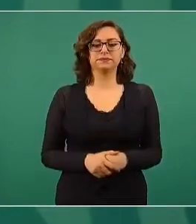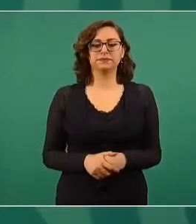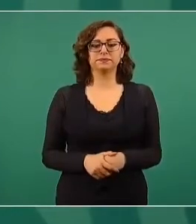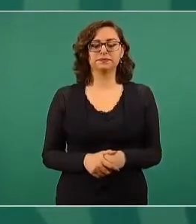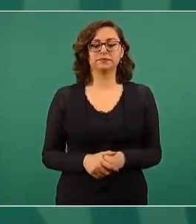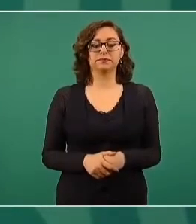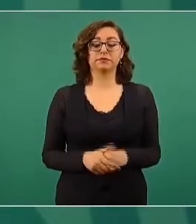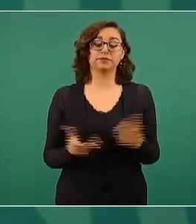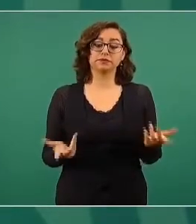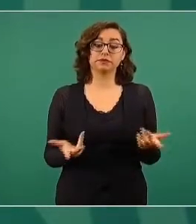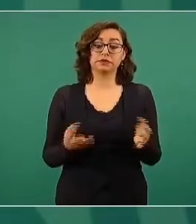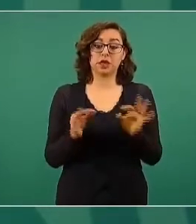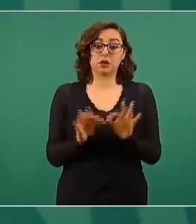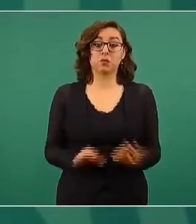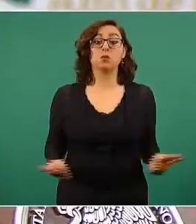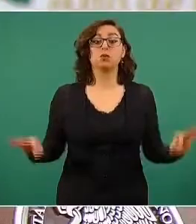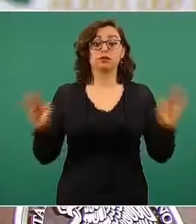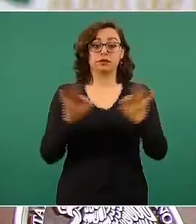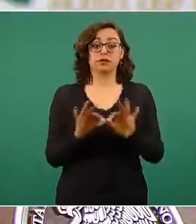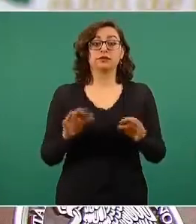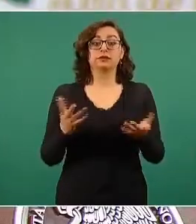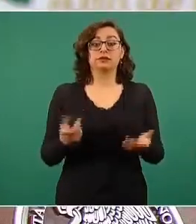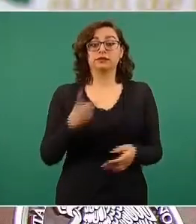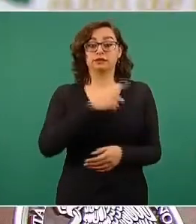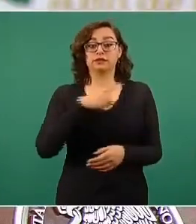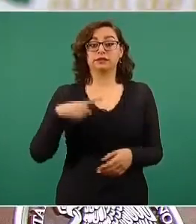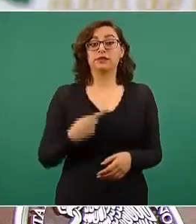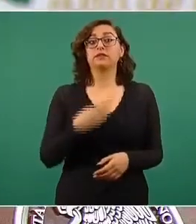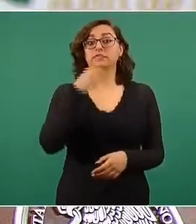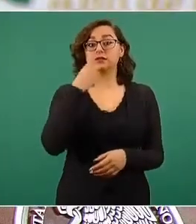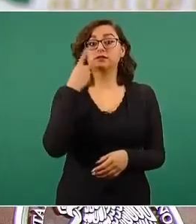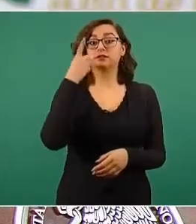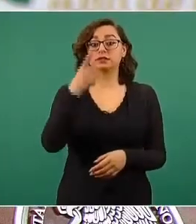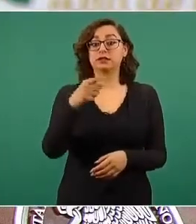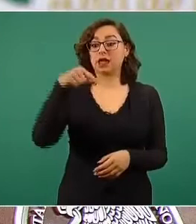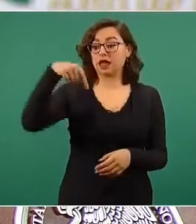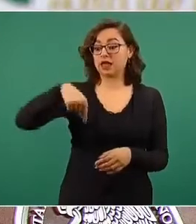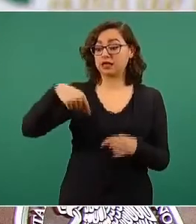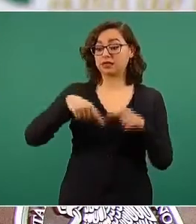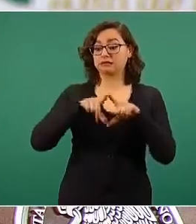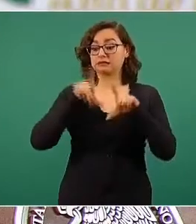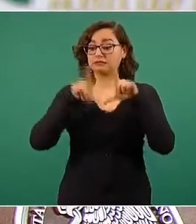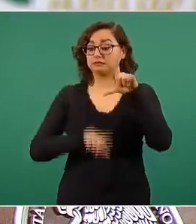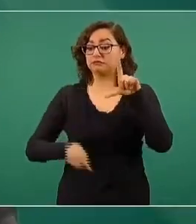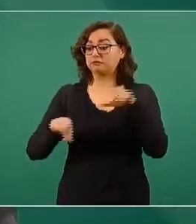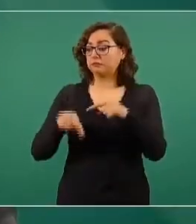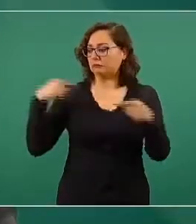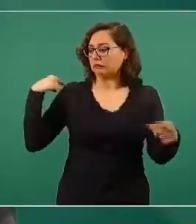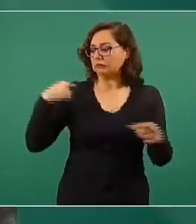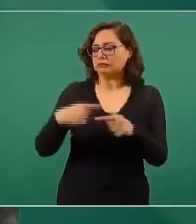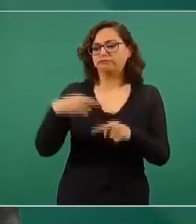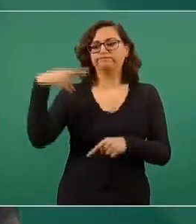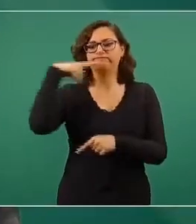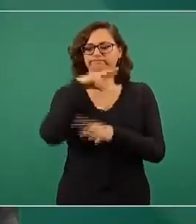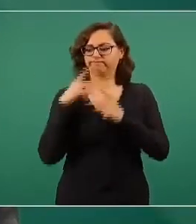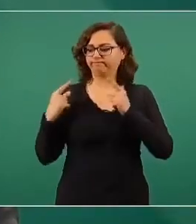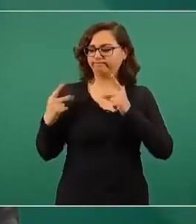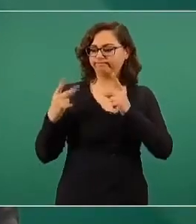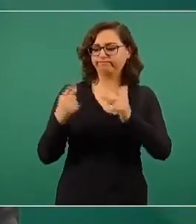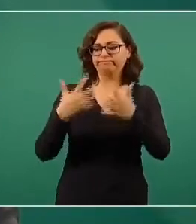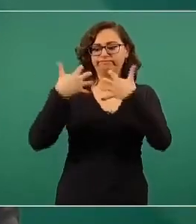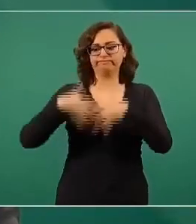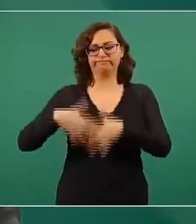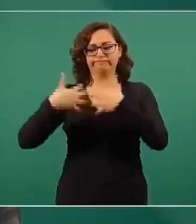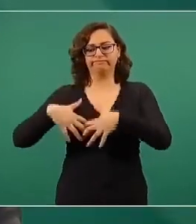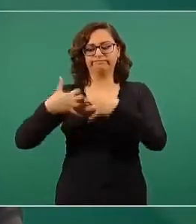poco tiempo se montaron en México dos grandes plantas para envasar vacunas.